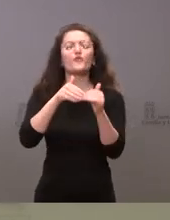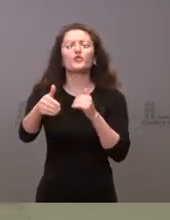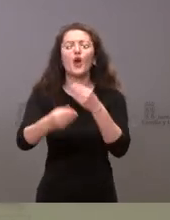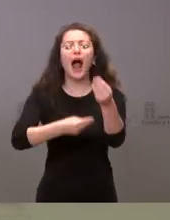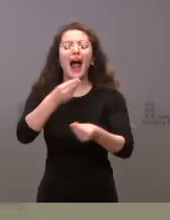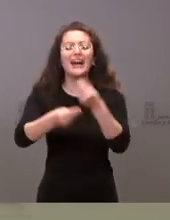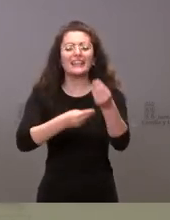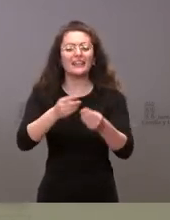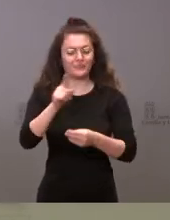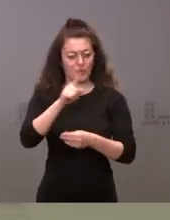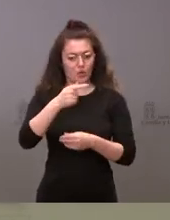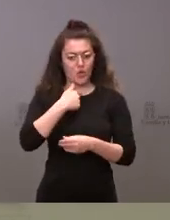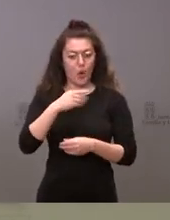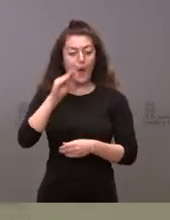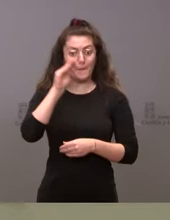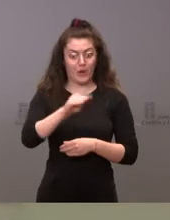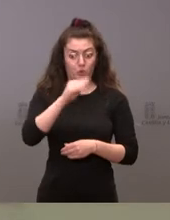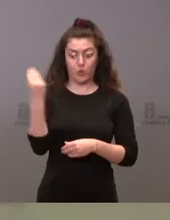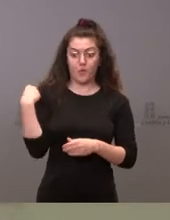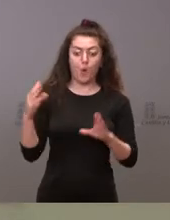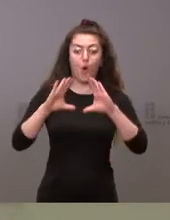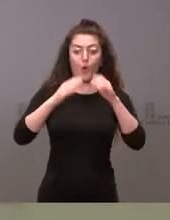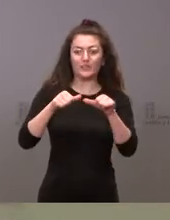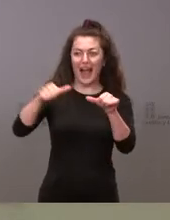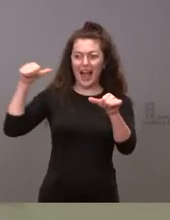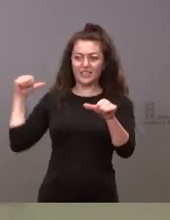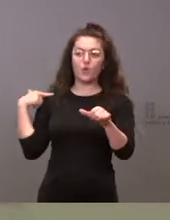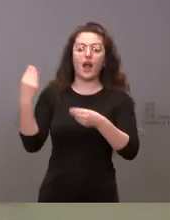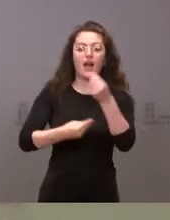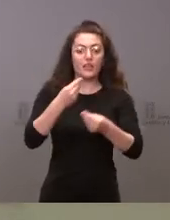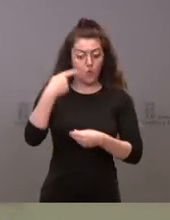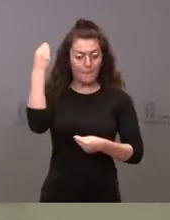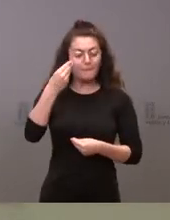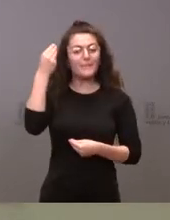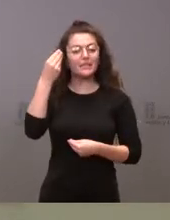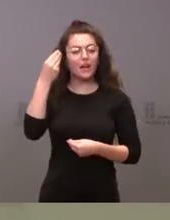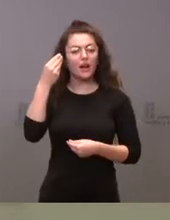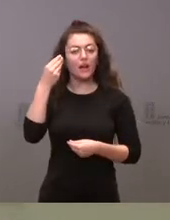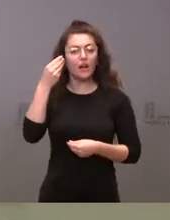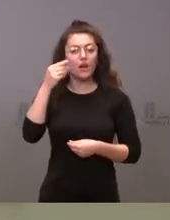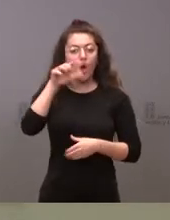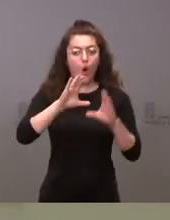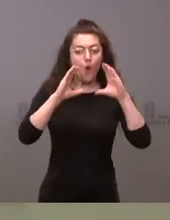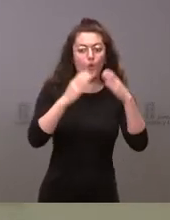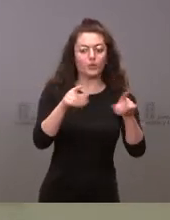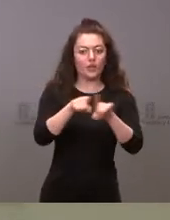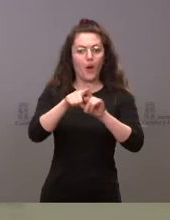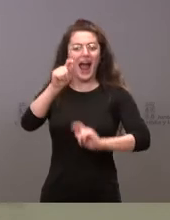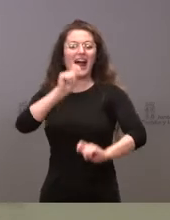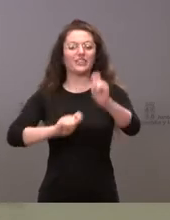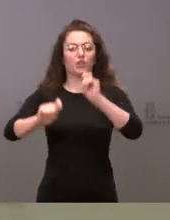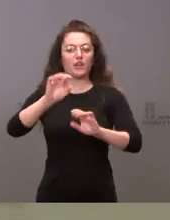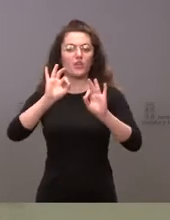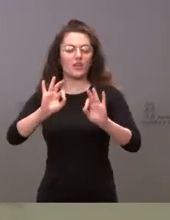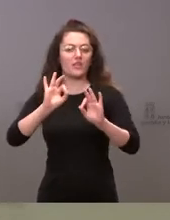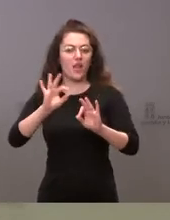le preguntaba es por lo que la Junta ha venido haciendo hasta ahora usted cree que la Junta ha financiado chiringuitos con los fondos de violencia de